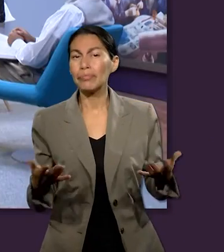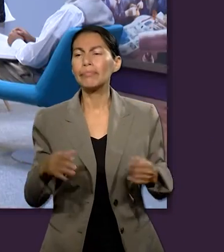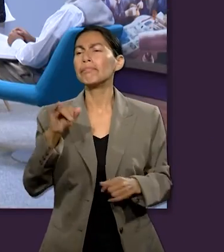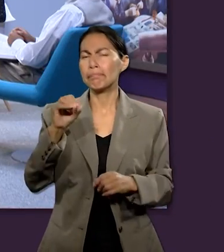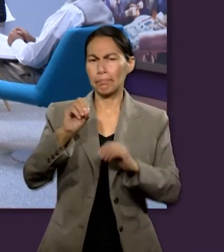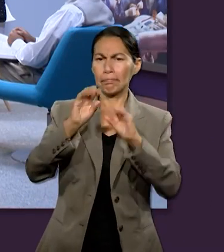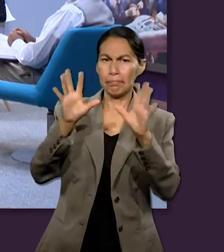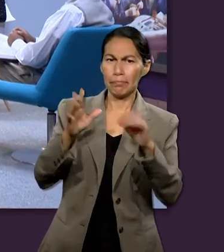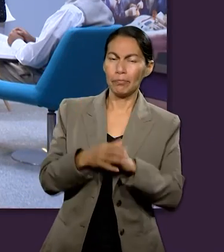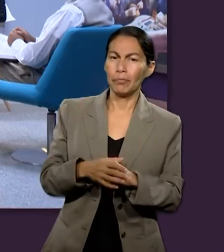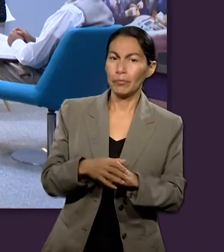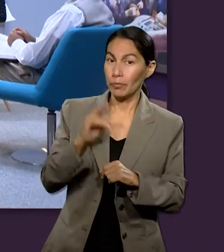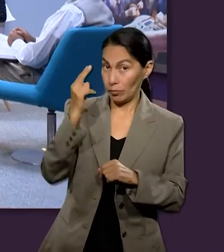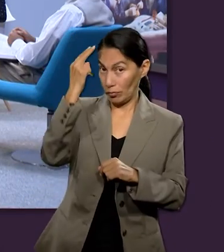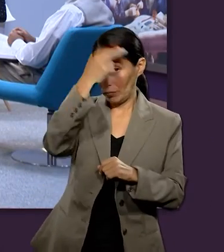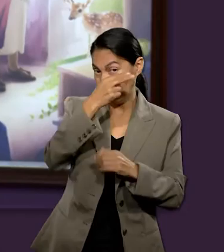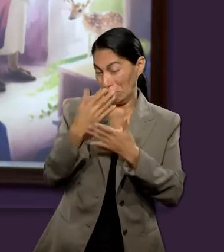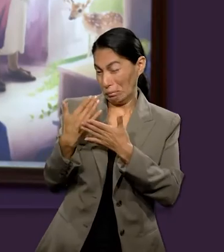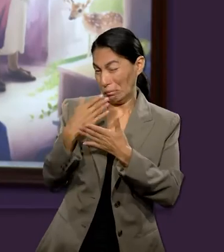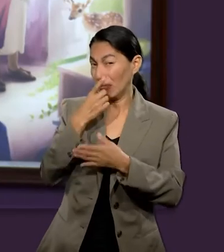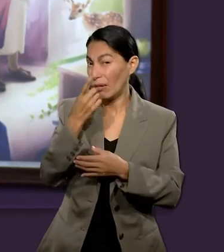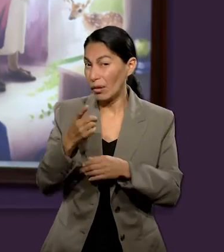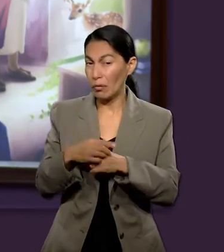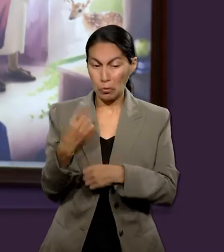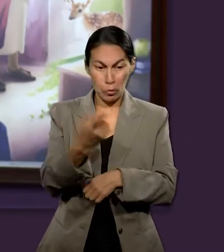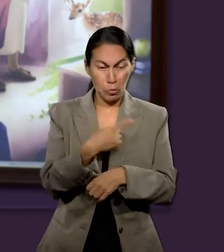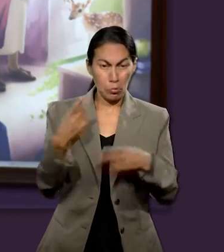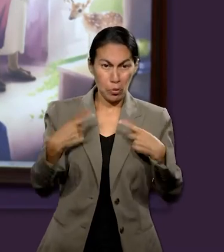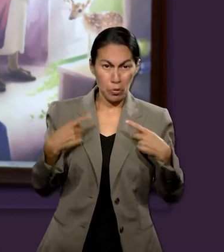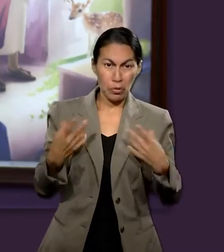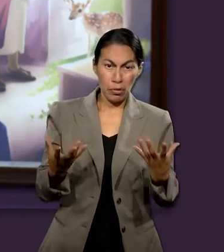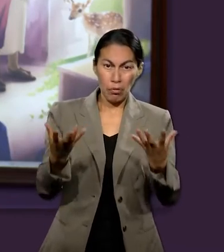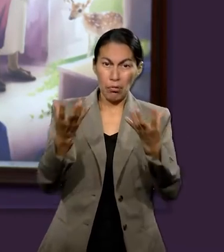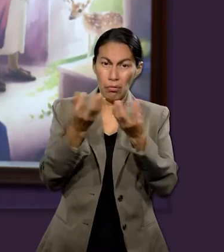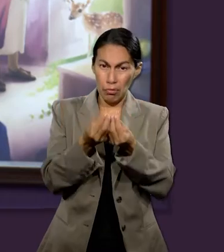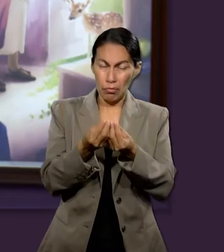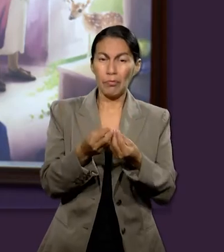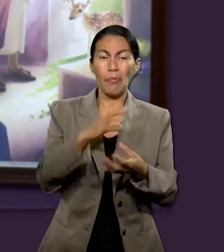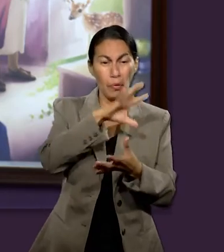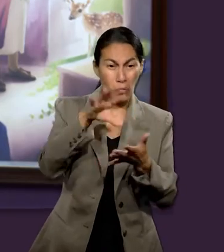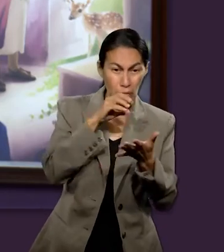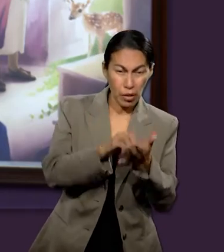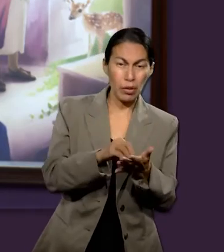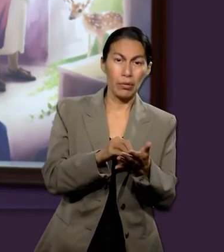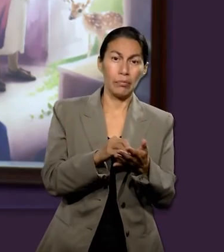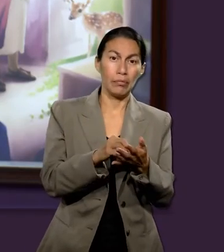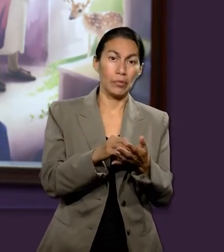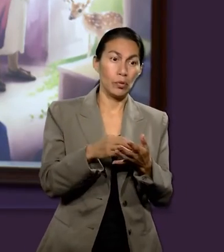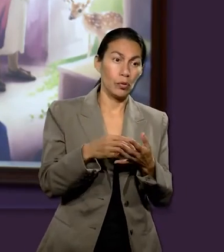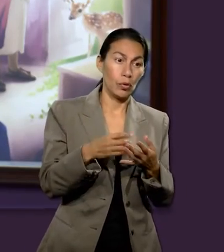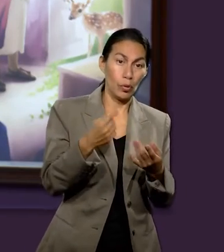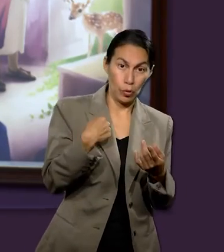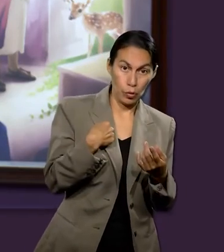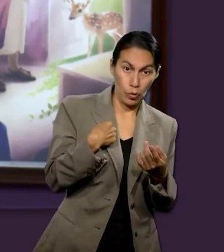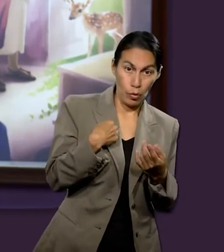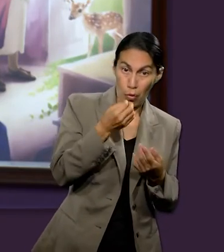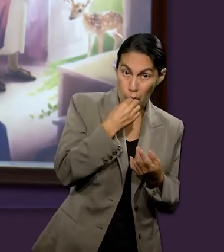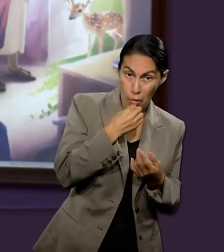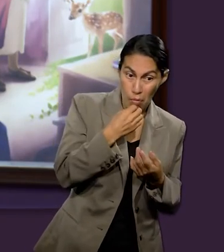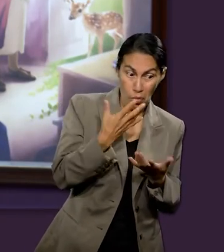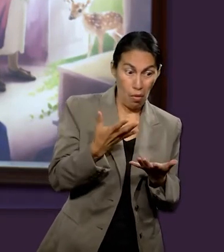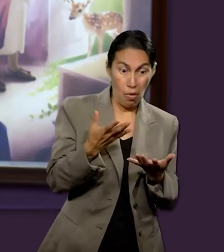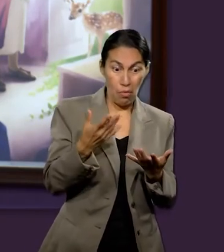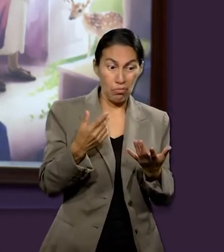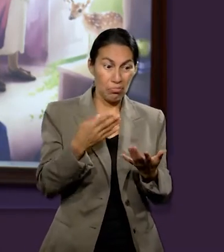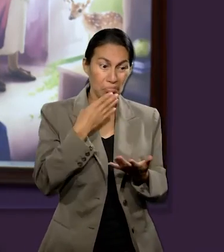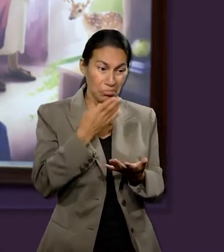Claro. Noemí lo acaba de decir, somos seres integrales. Un área influye en la otra. No podemos pensar que